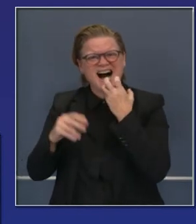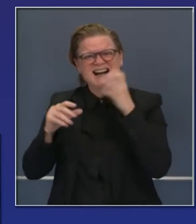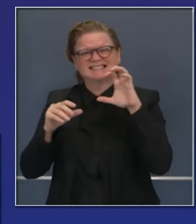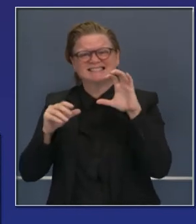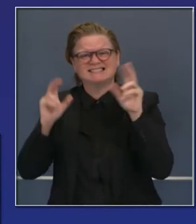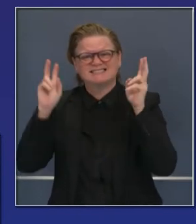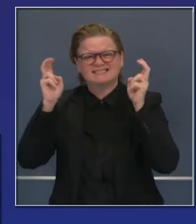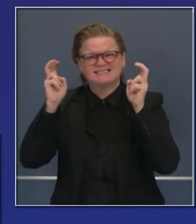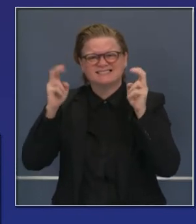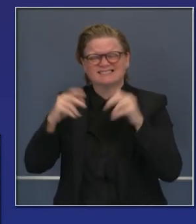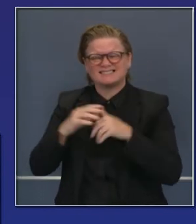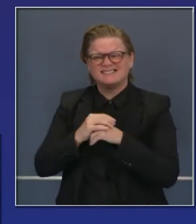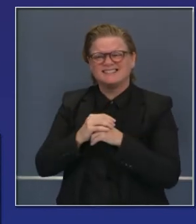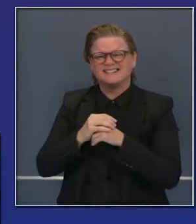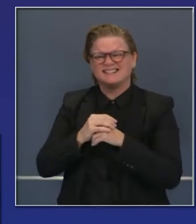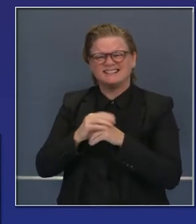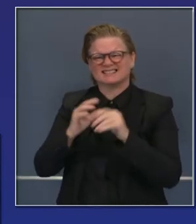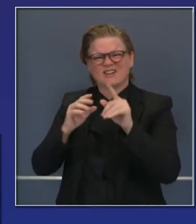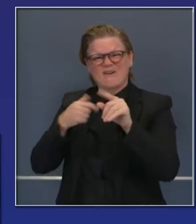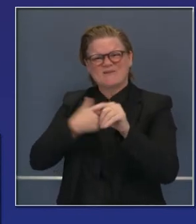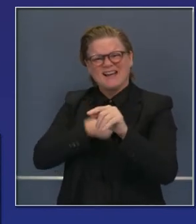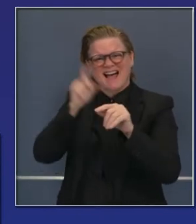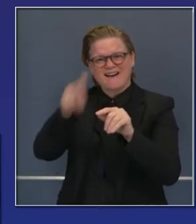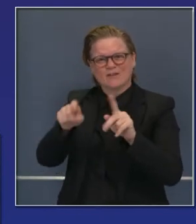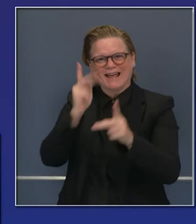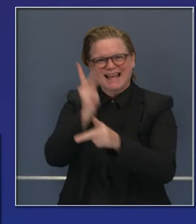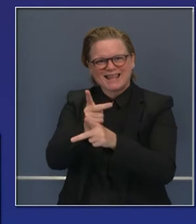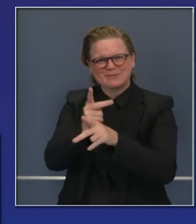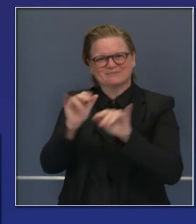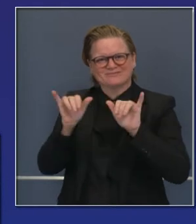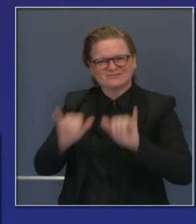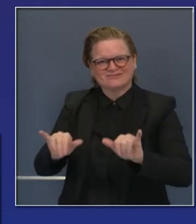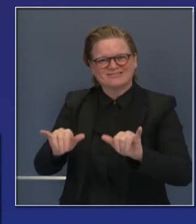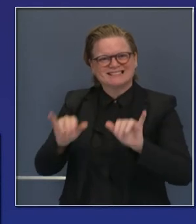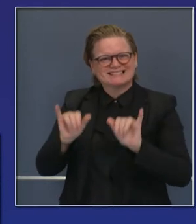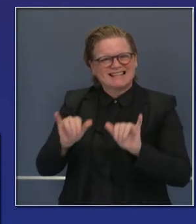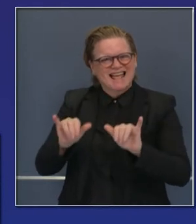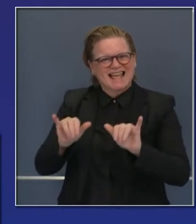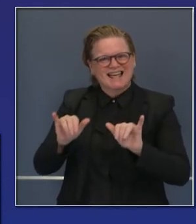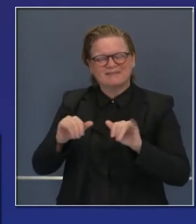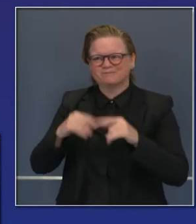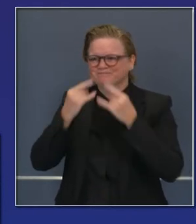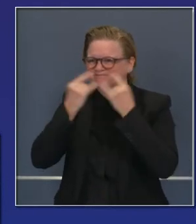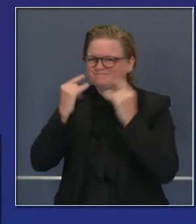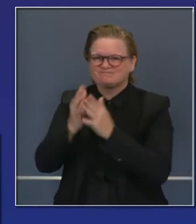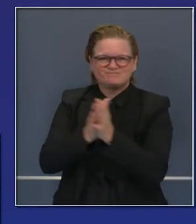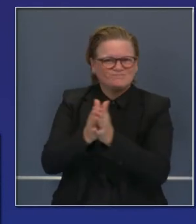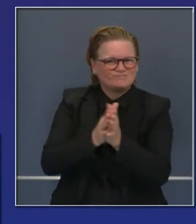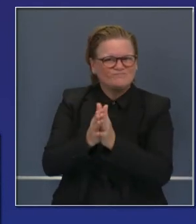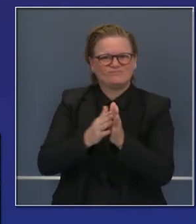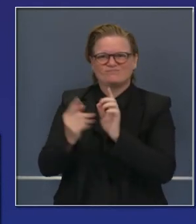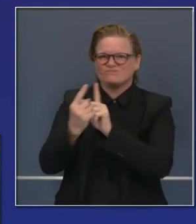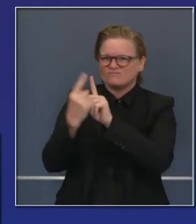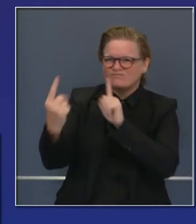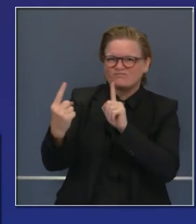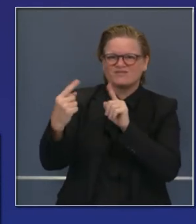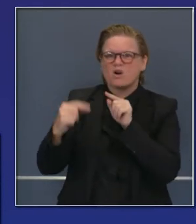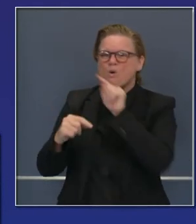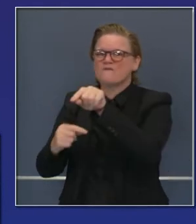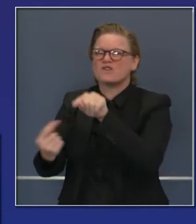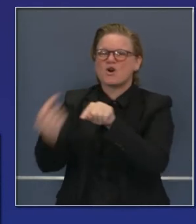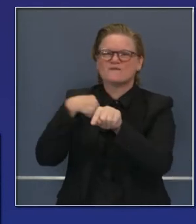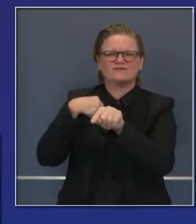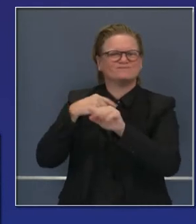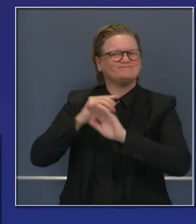lo que hacemos para mantener baja la transmisión de este virus, proteger a aquellos que podrían enfermarse